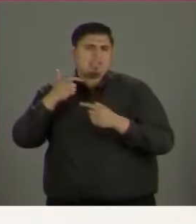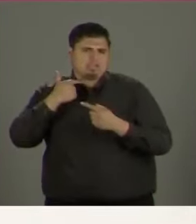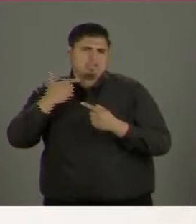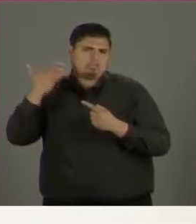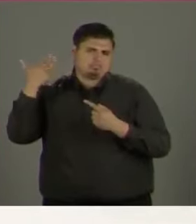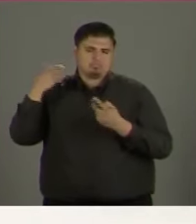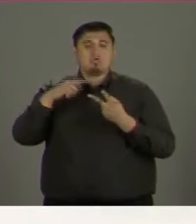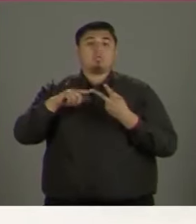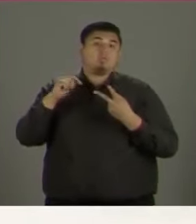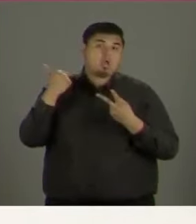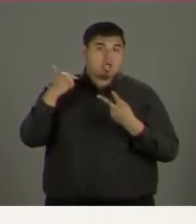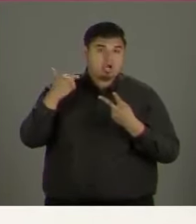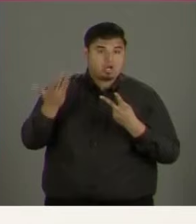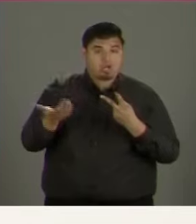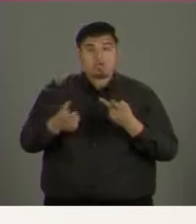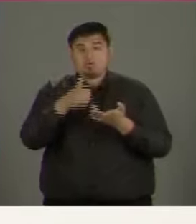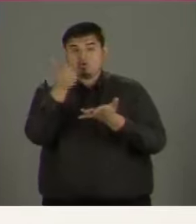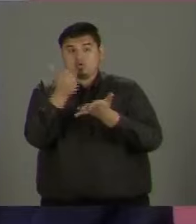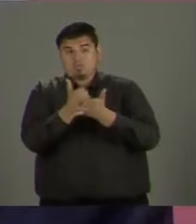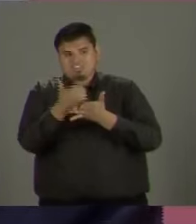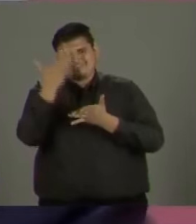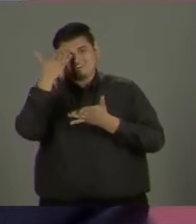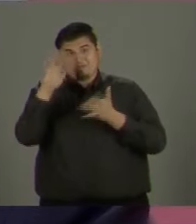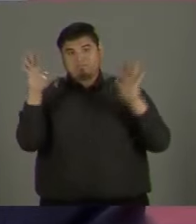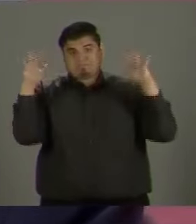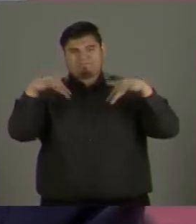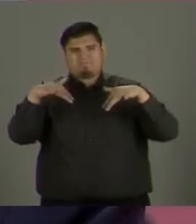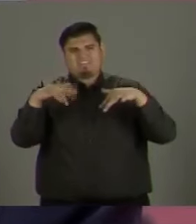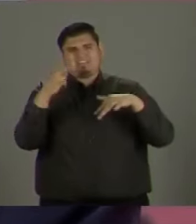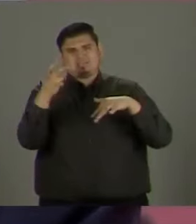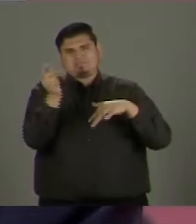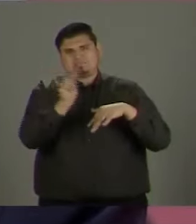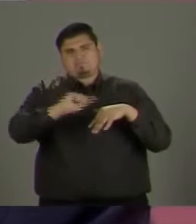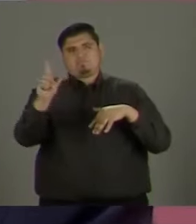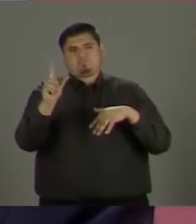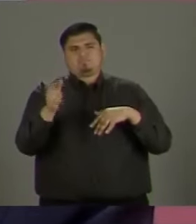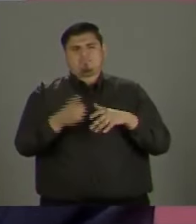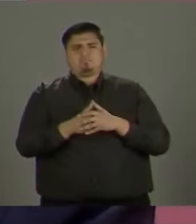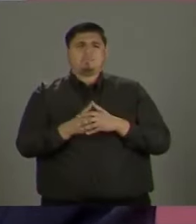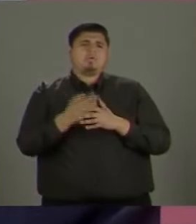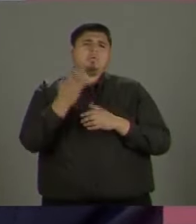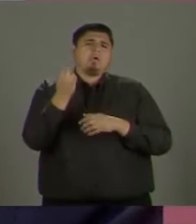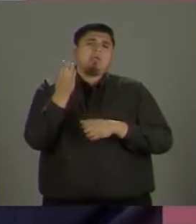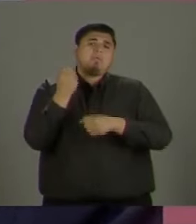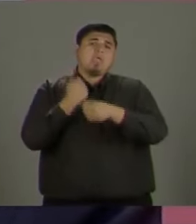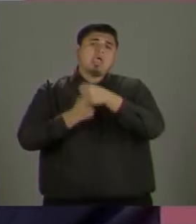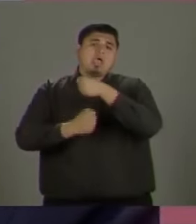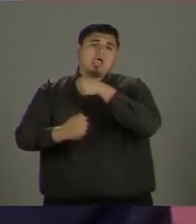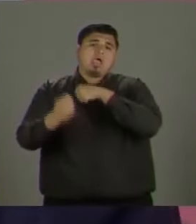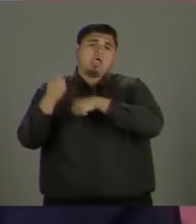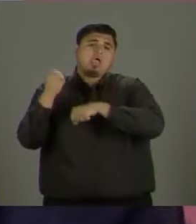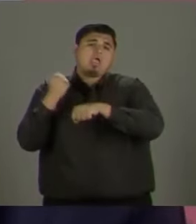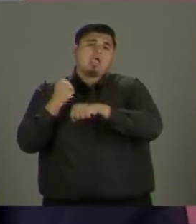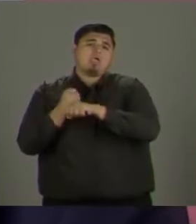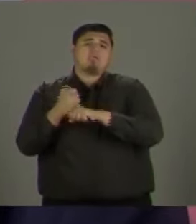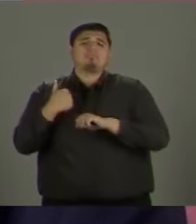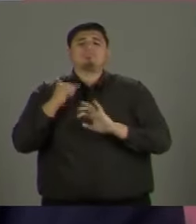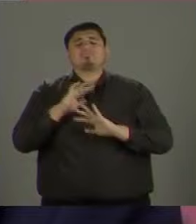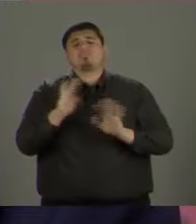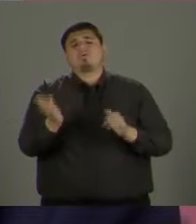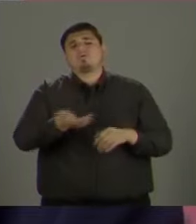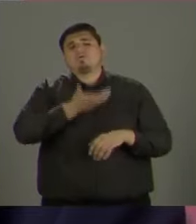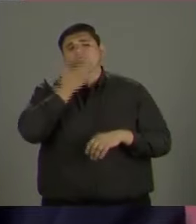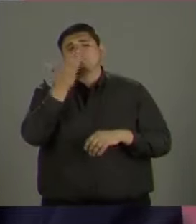ciudades más importantes de Latinoamérica. Durante nueve años continuos, fui evaluado como uno de los